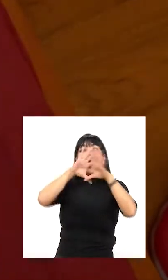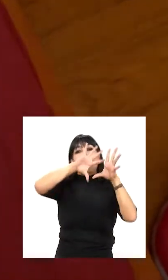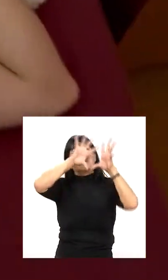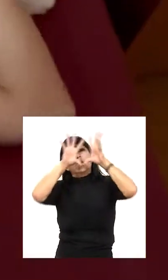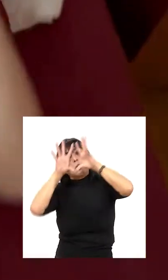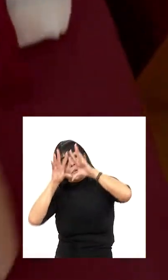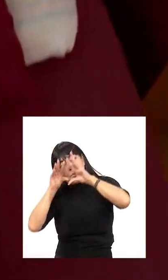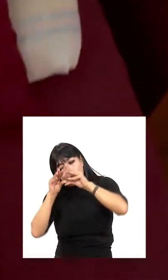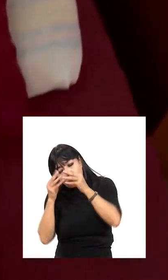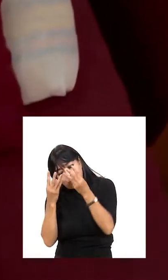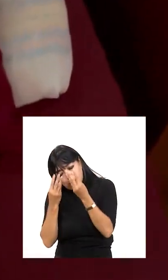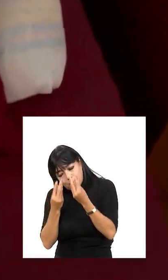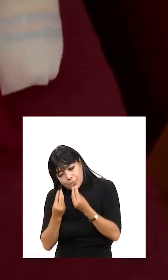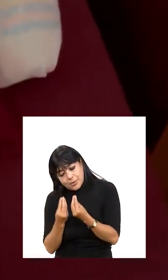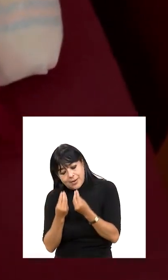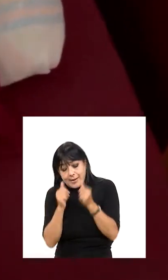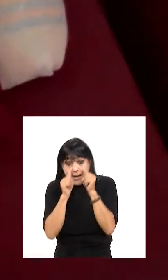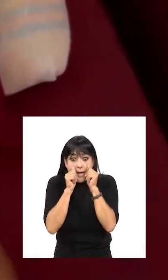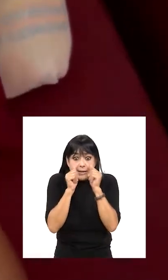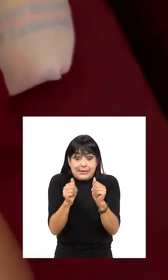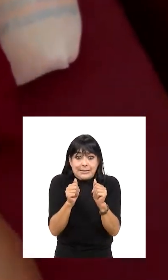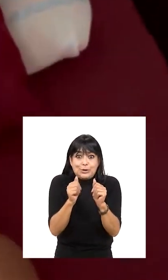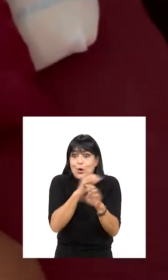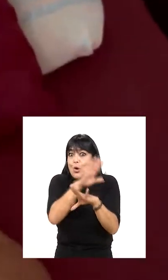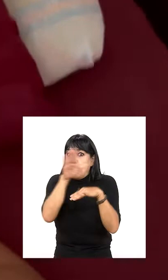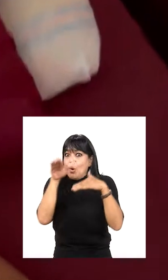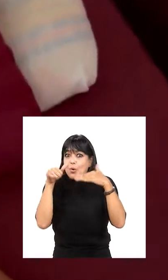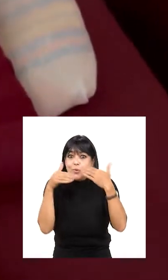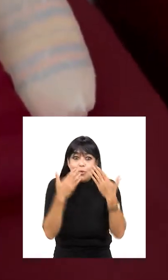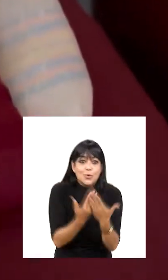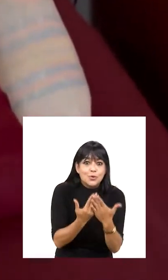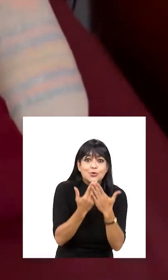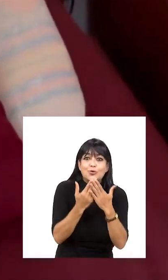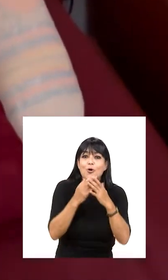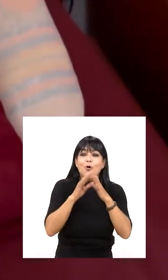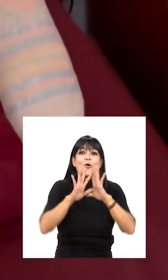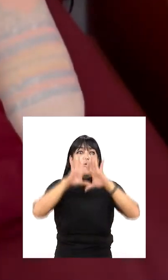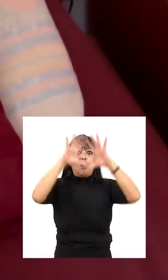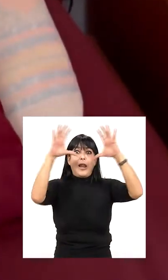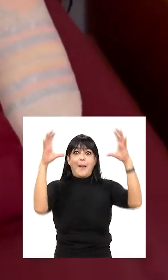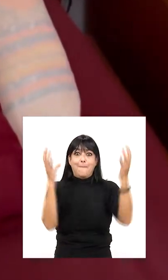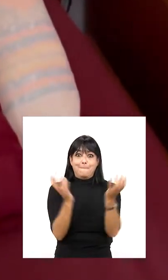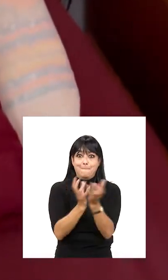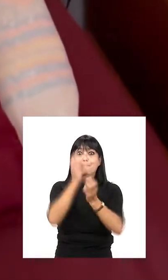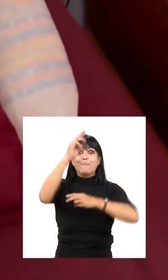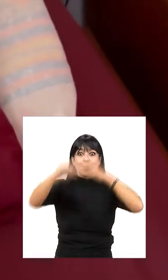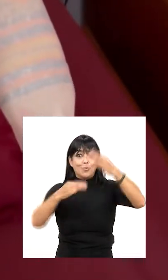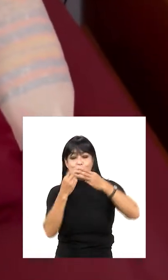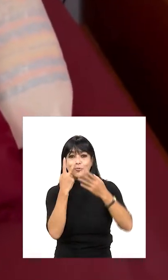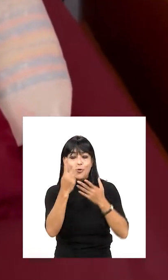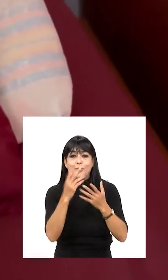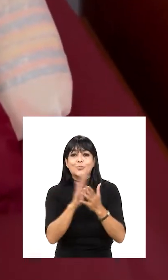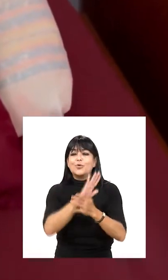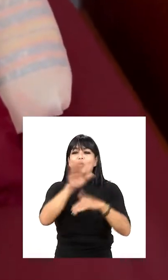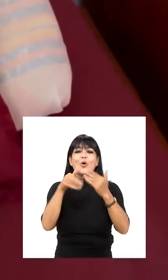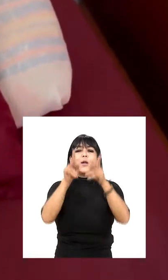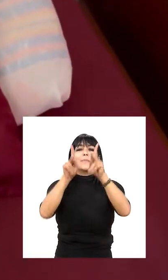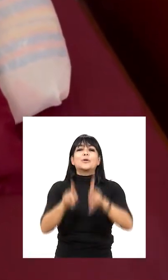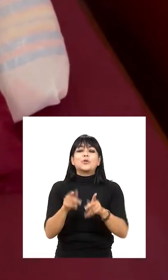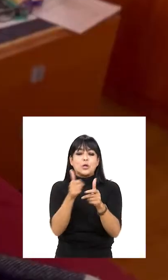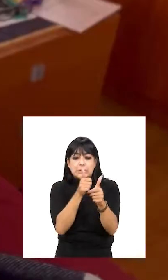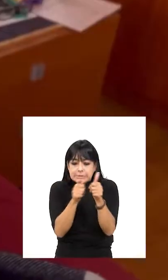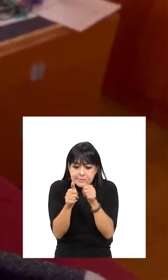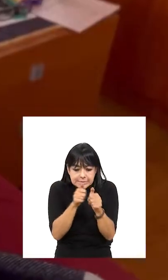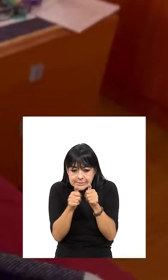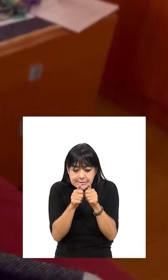hasta que nos dormimos, estamos pendientes de todo lo que acontece alrededor de nuestro planeta. Los usuarios nos